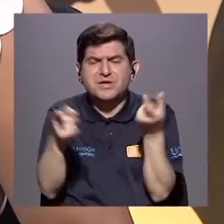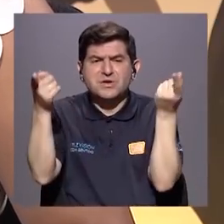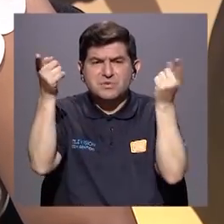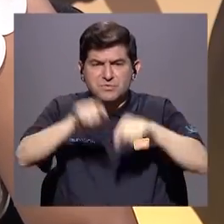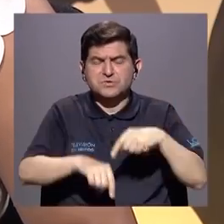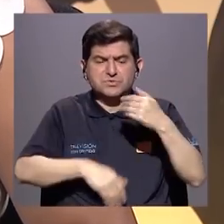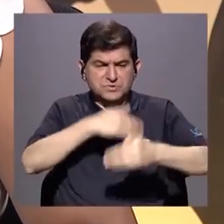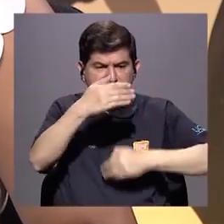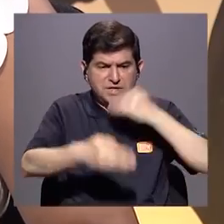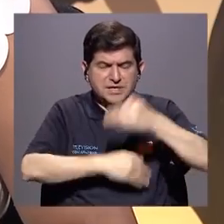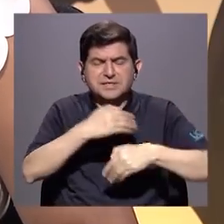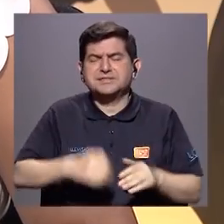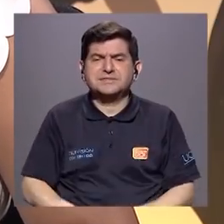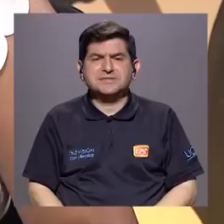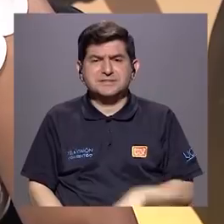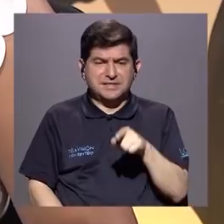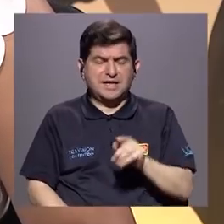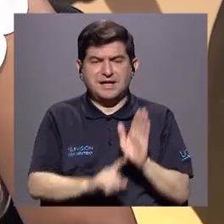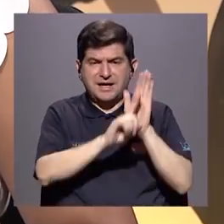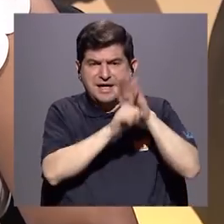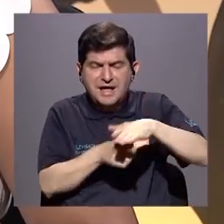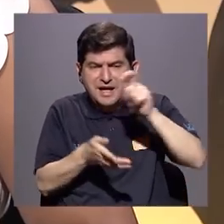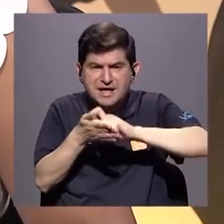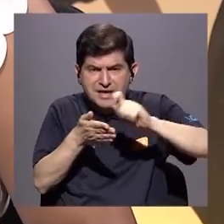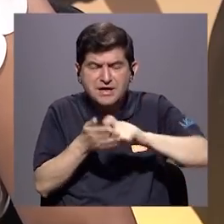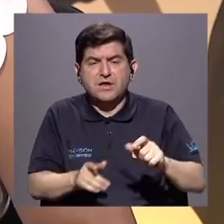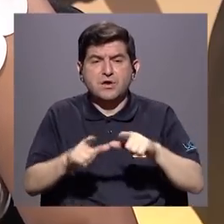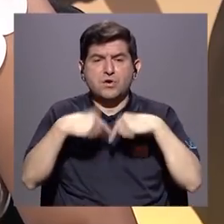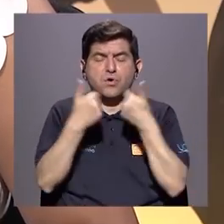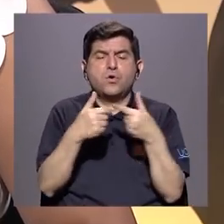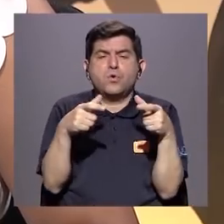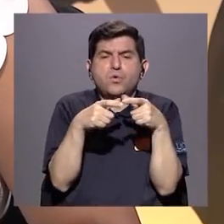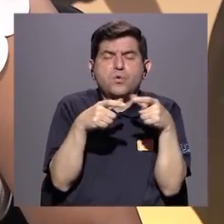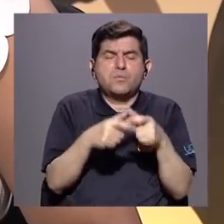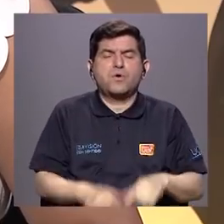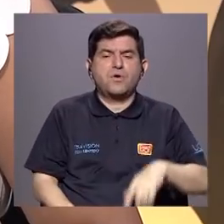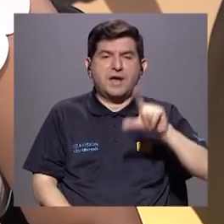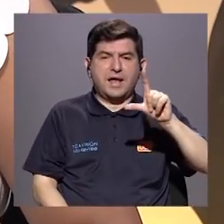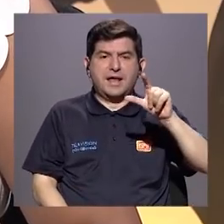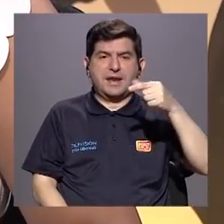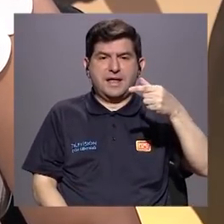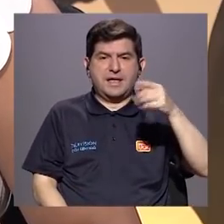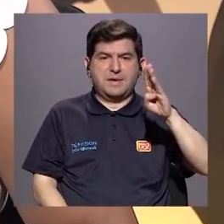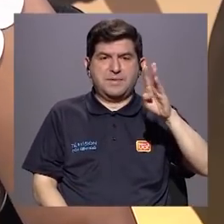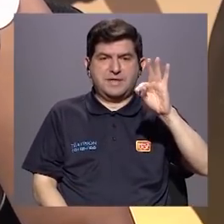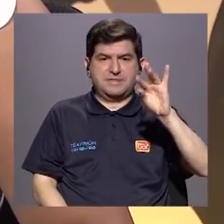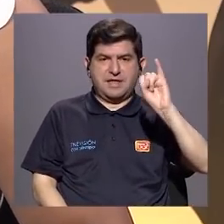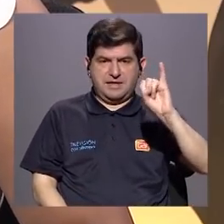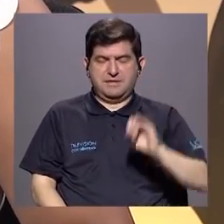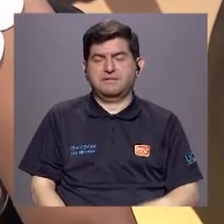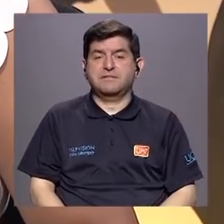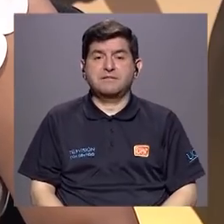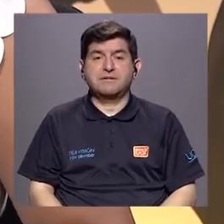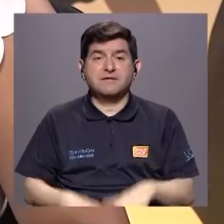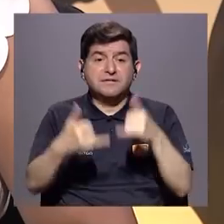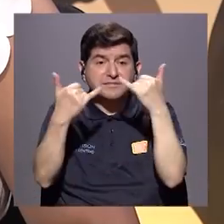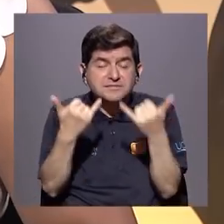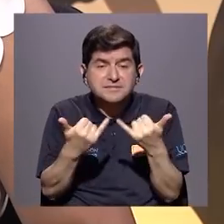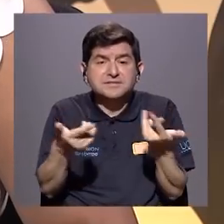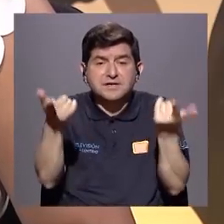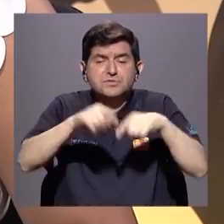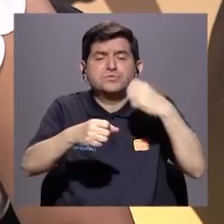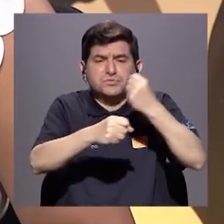da en esta dinámica del bullying, que se ejerce con personas de los grupos minoritarios LGBTI. Entonces, se ha dado todo un